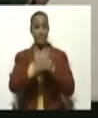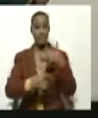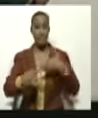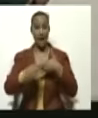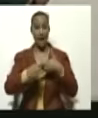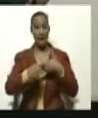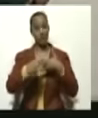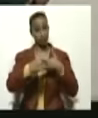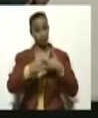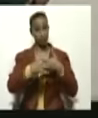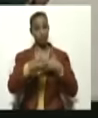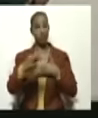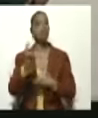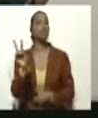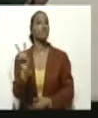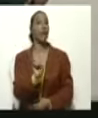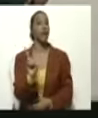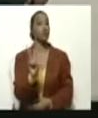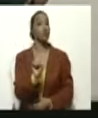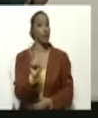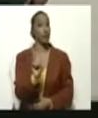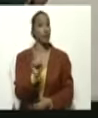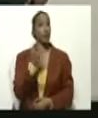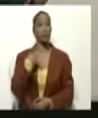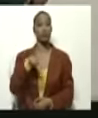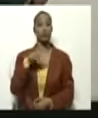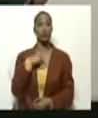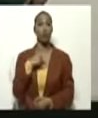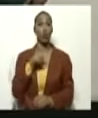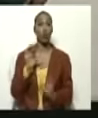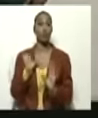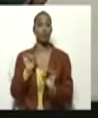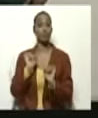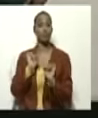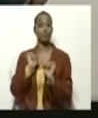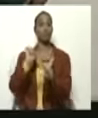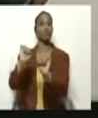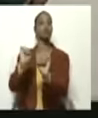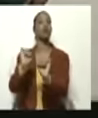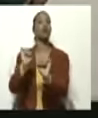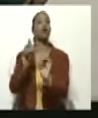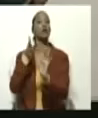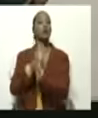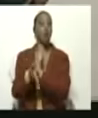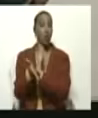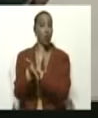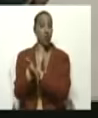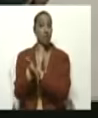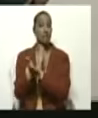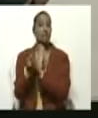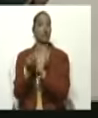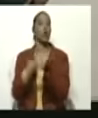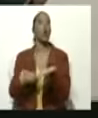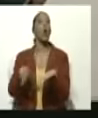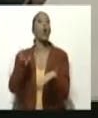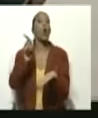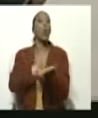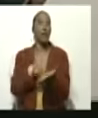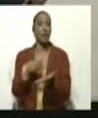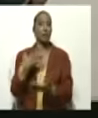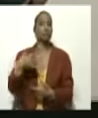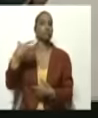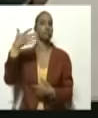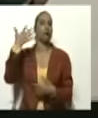y rechazamos cualquier intento de regresar a las diatribas